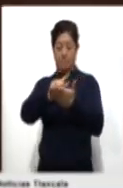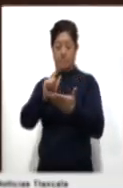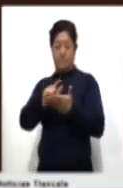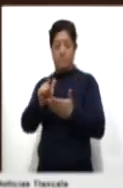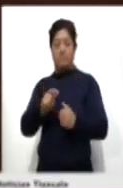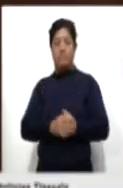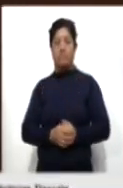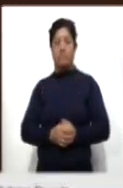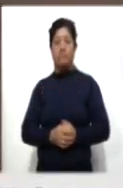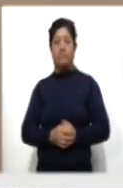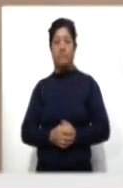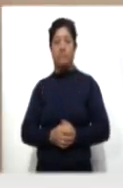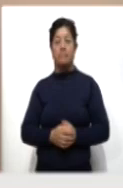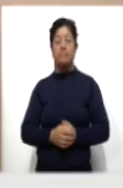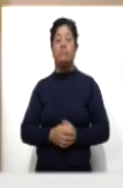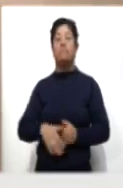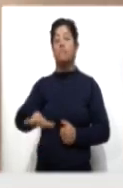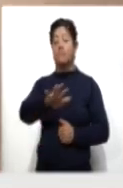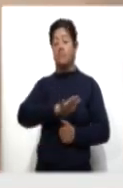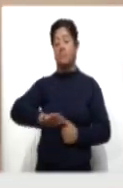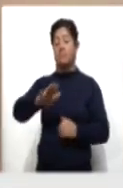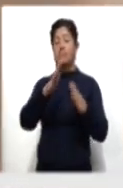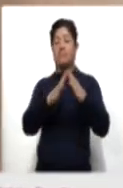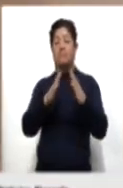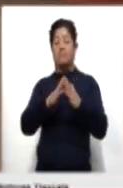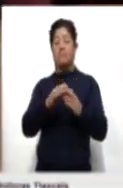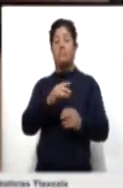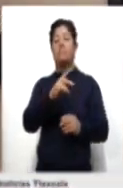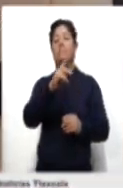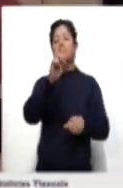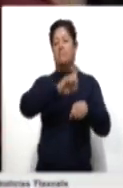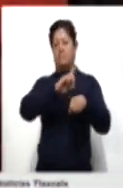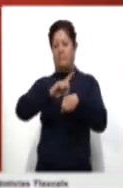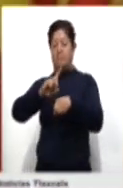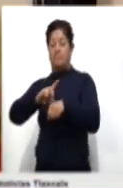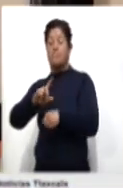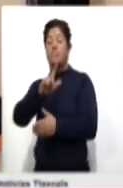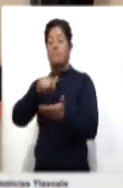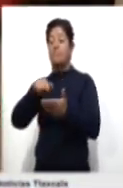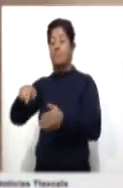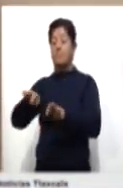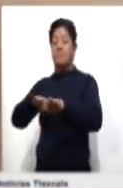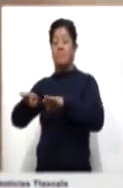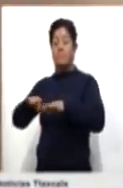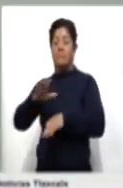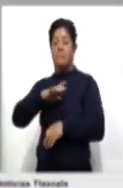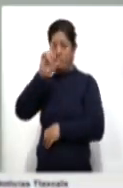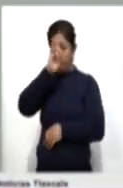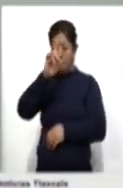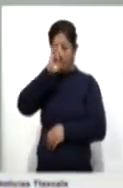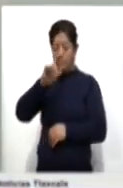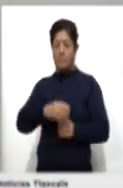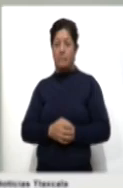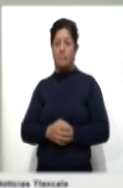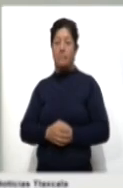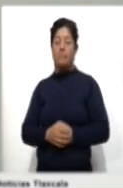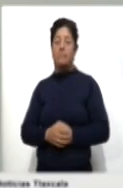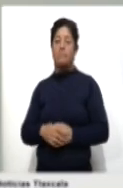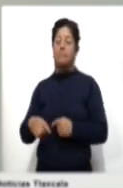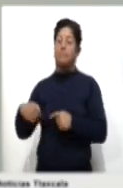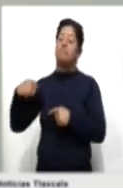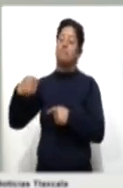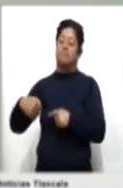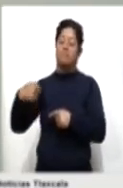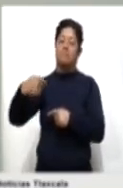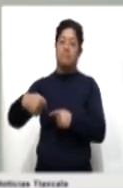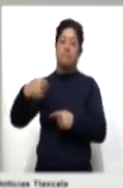superficies en el hogar una vez al día y en los centros laborales, por la afluencia de personas, se recomienda la limpieza entre cada cambio de turno.